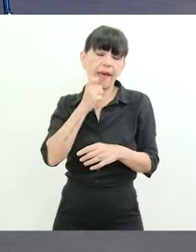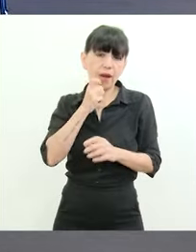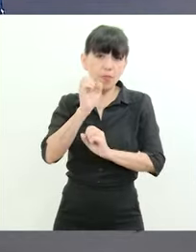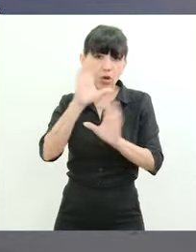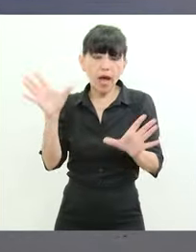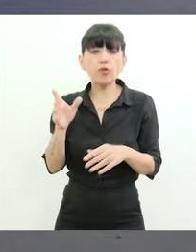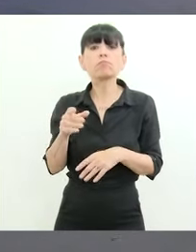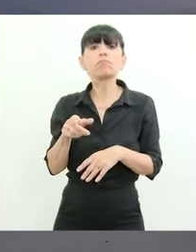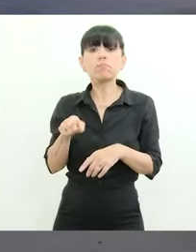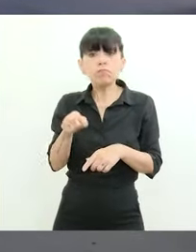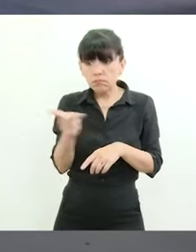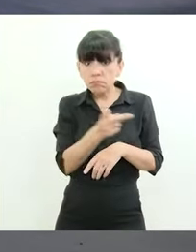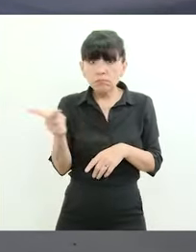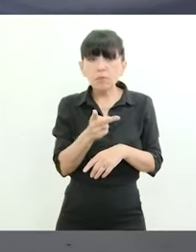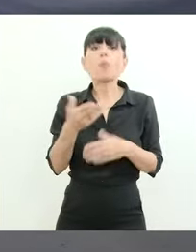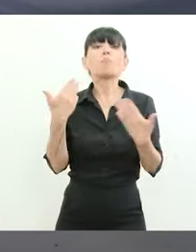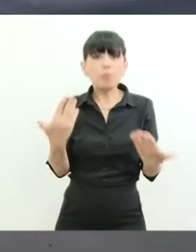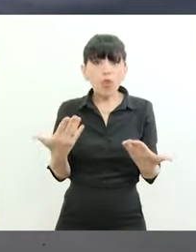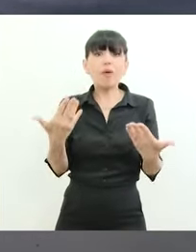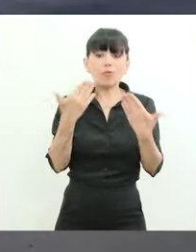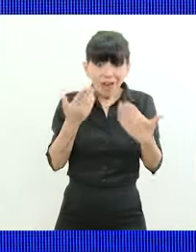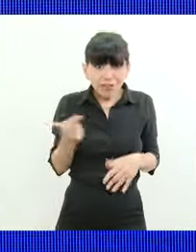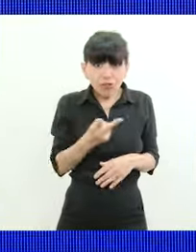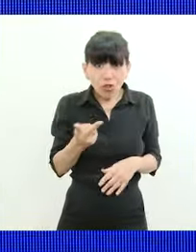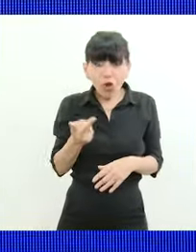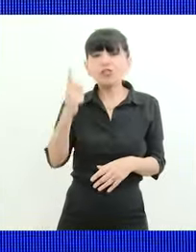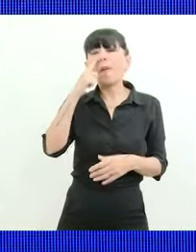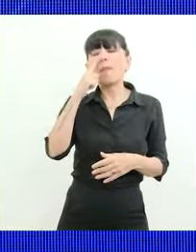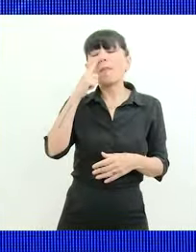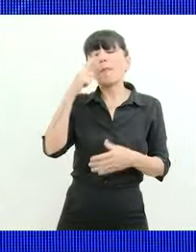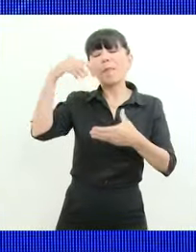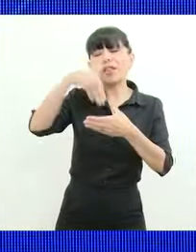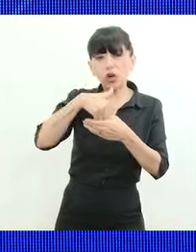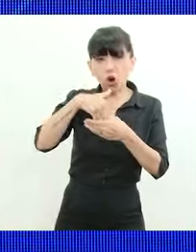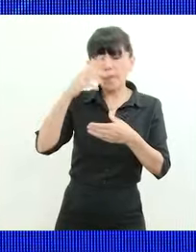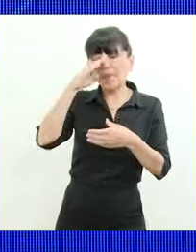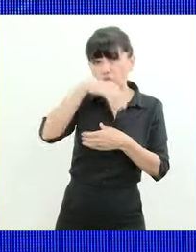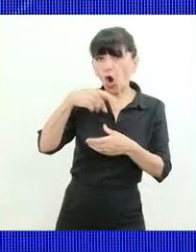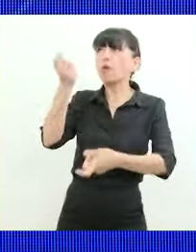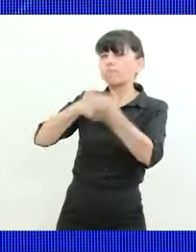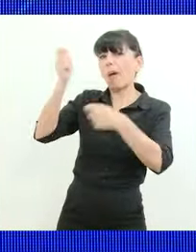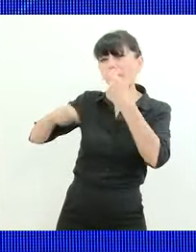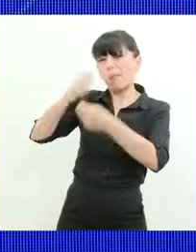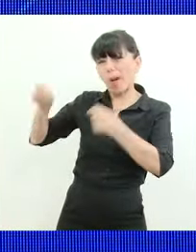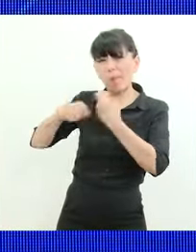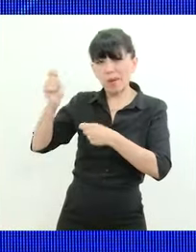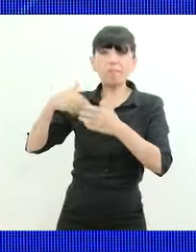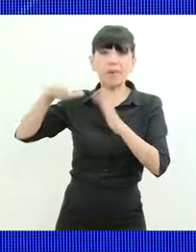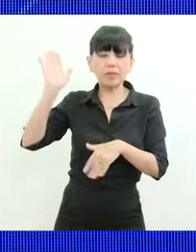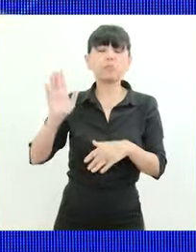manera nos habilita a aumentar los volúmenes de exportación de petróleo. Para que tengamos claro, Argentina en el 2022